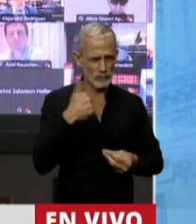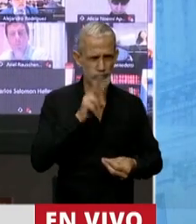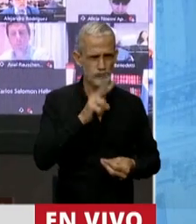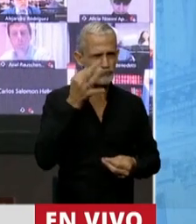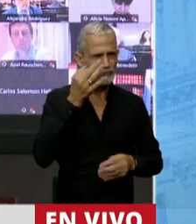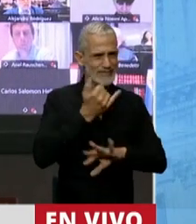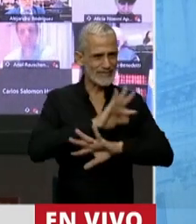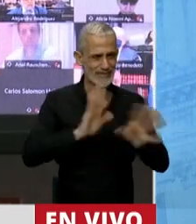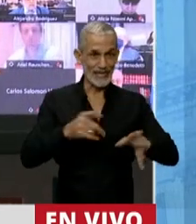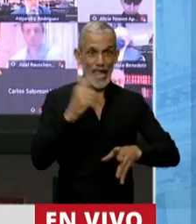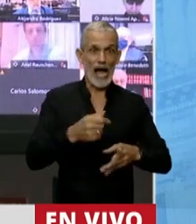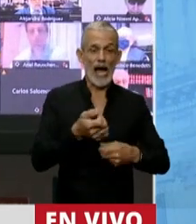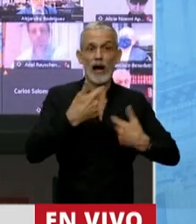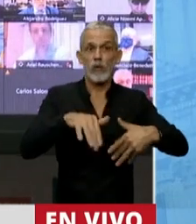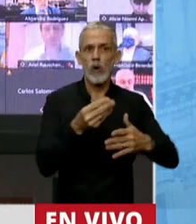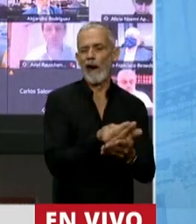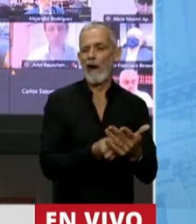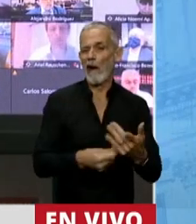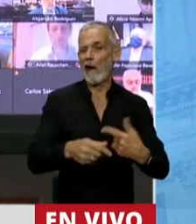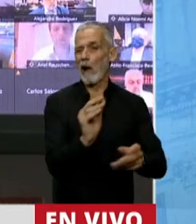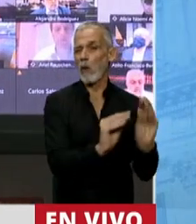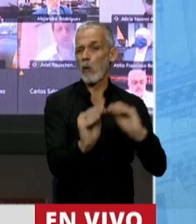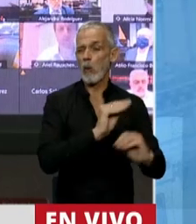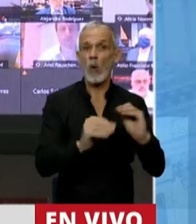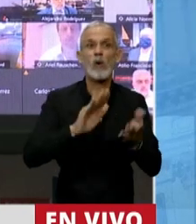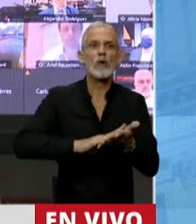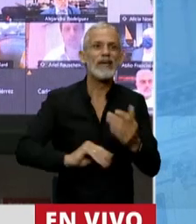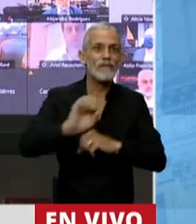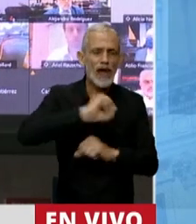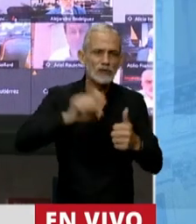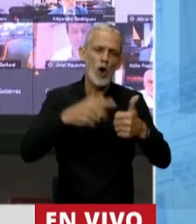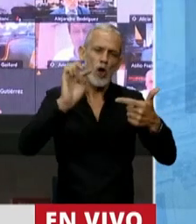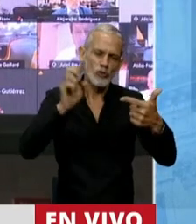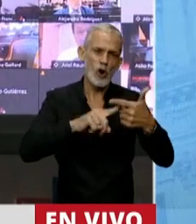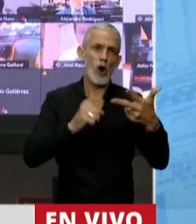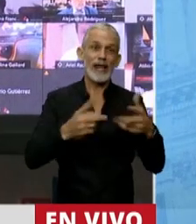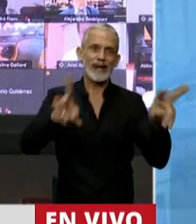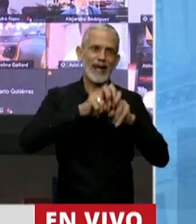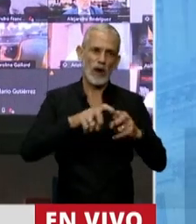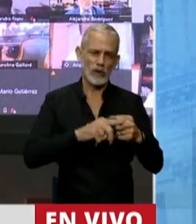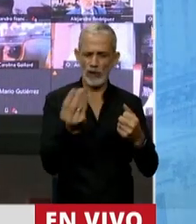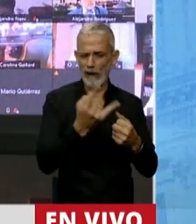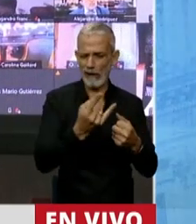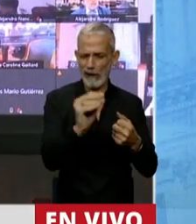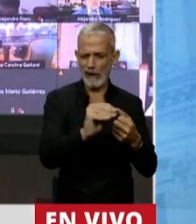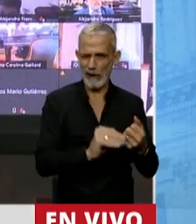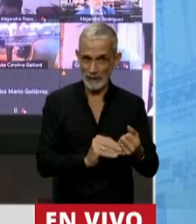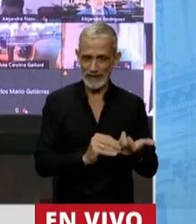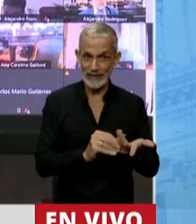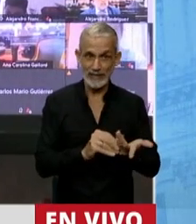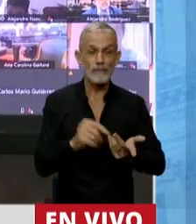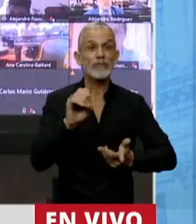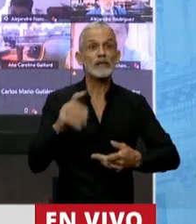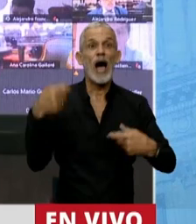con cifras dibujadas en cuanto a la inflación, al dólar y a la recaudación. El